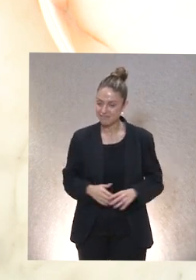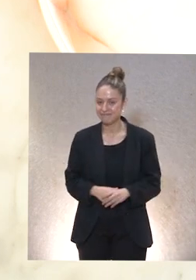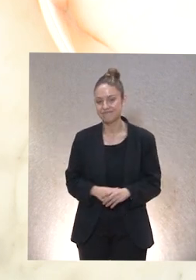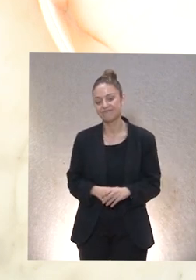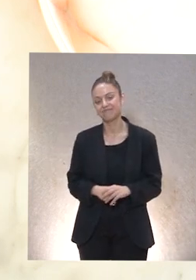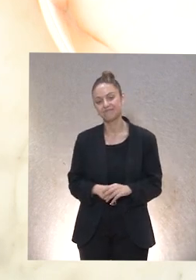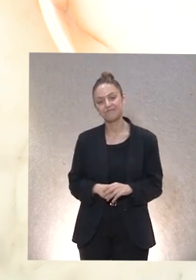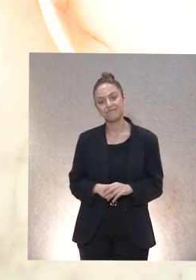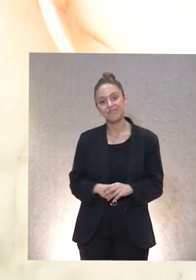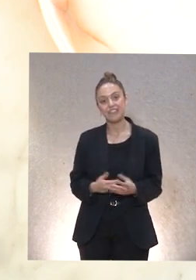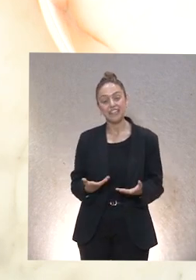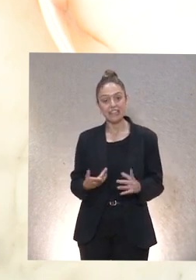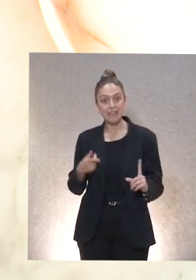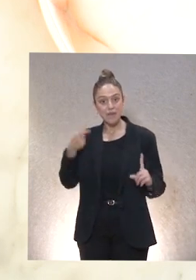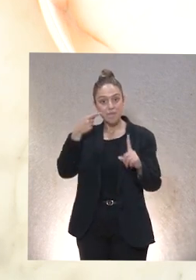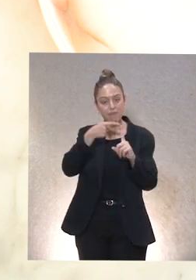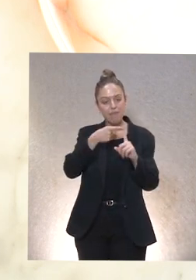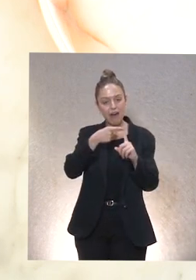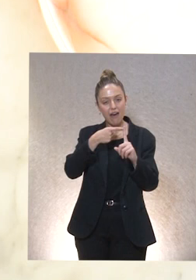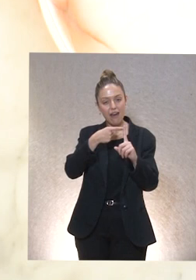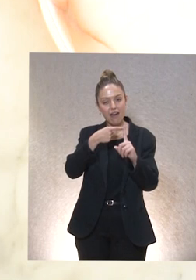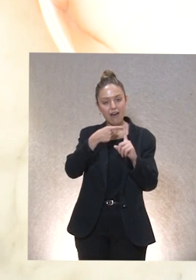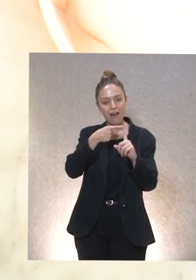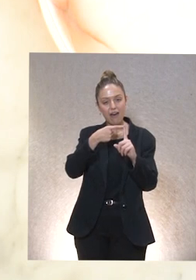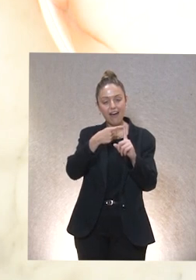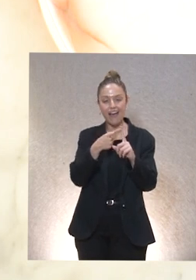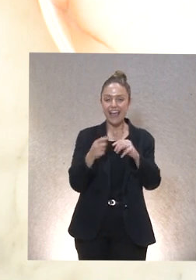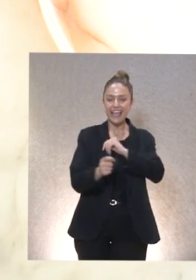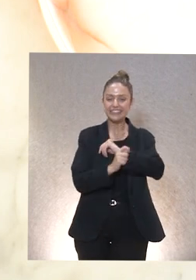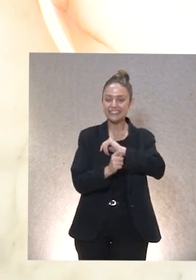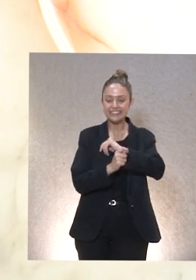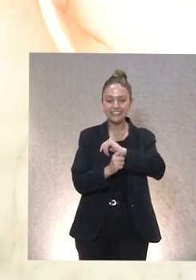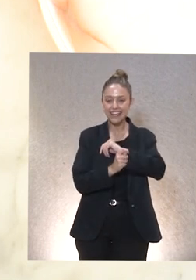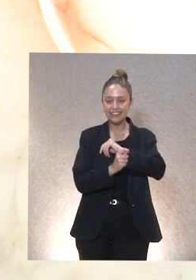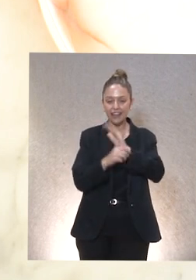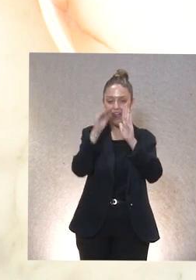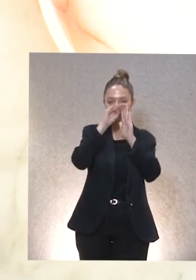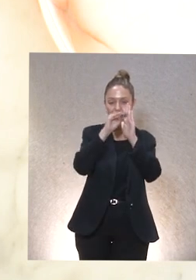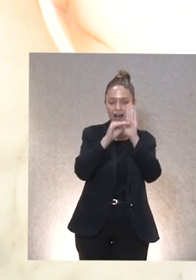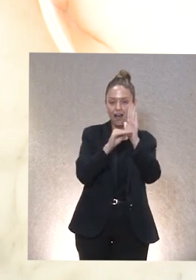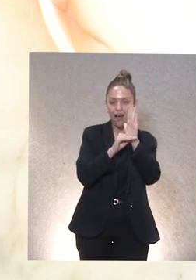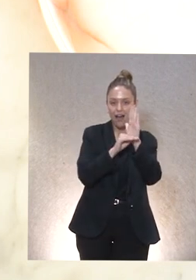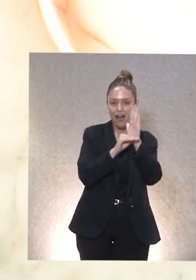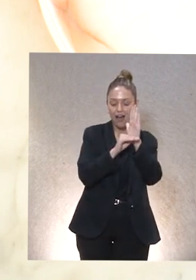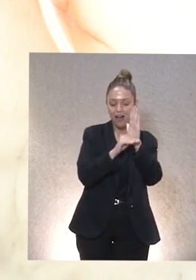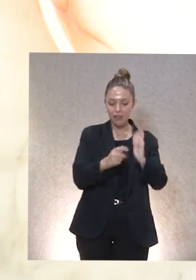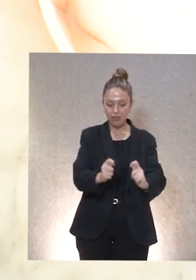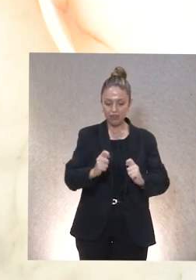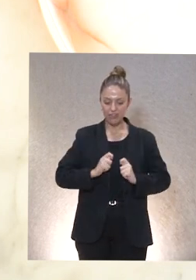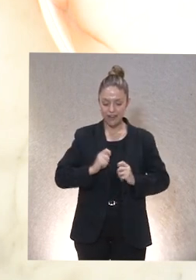todo para establecer siempre unas estrategias que nos puedan y os puedan generar